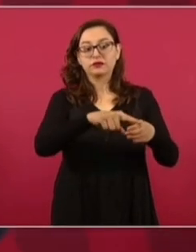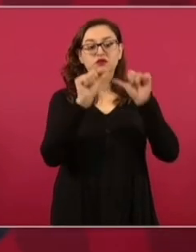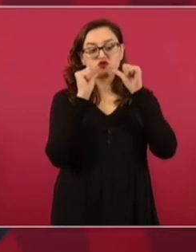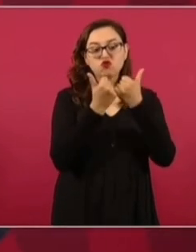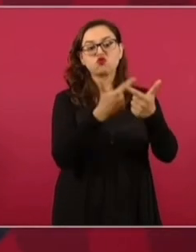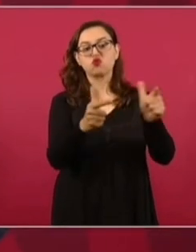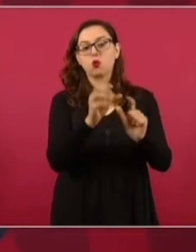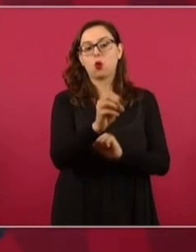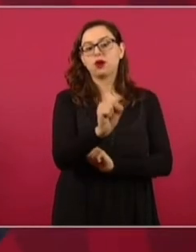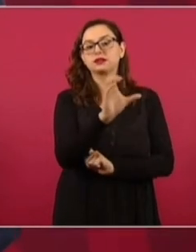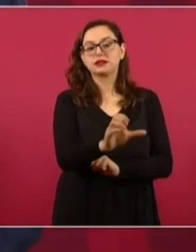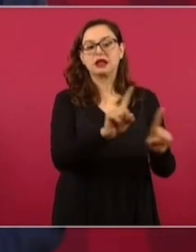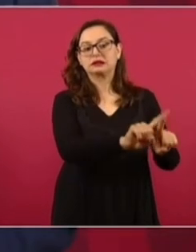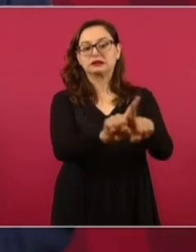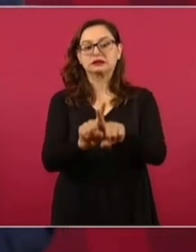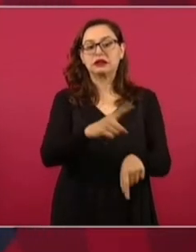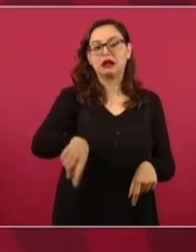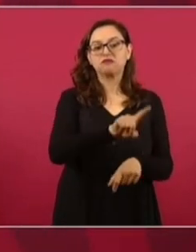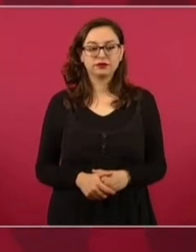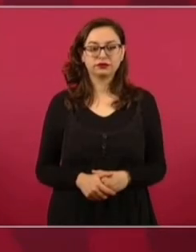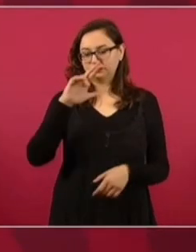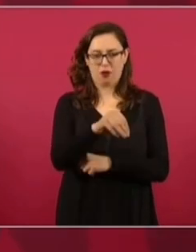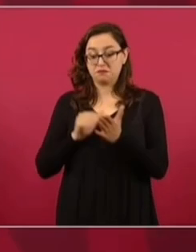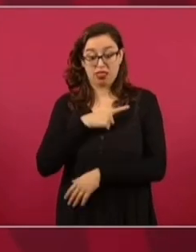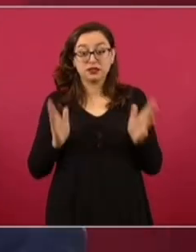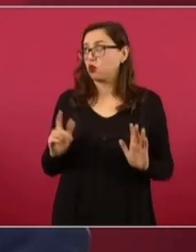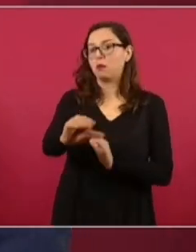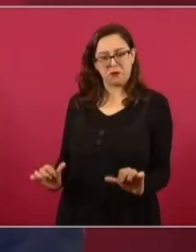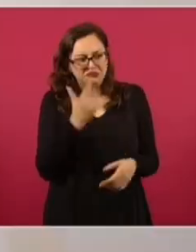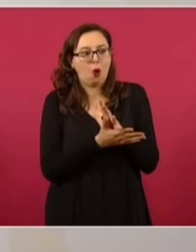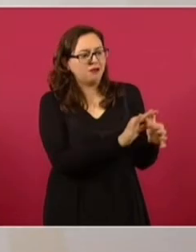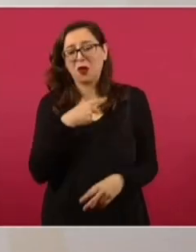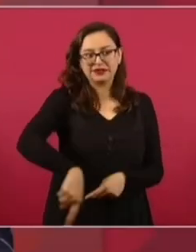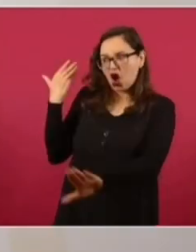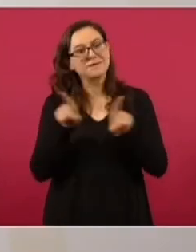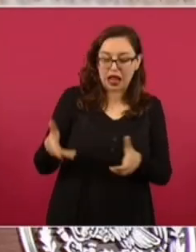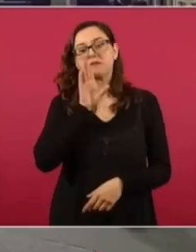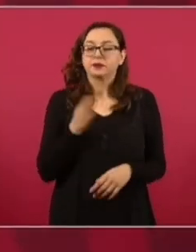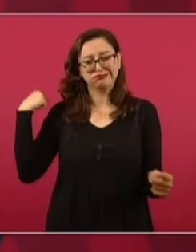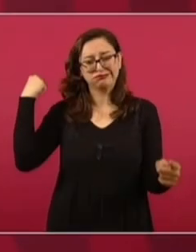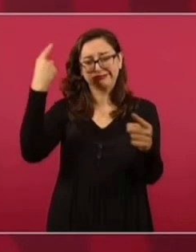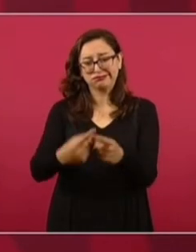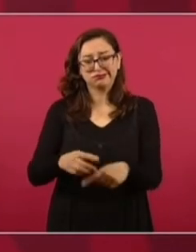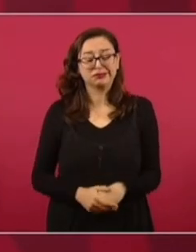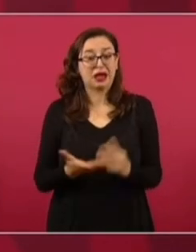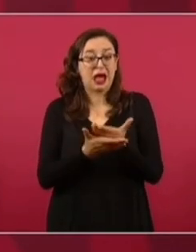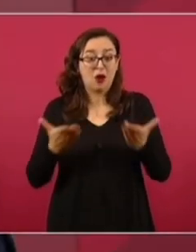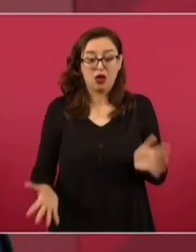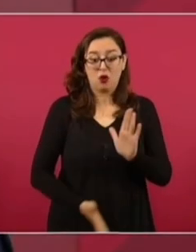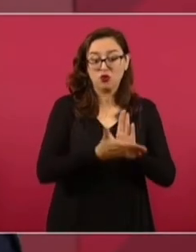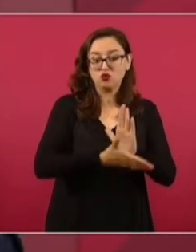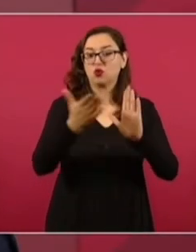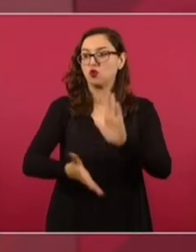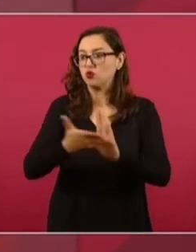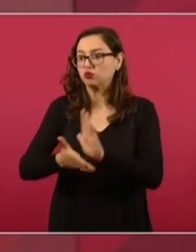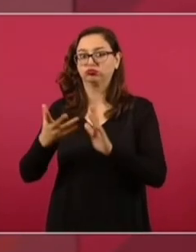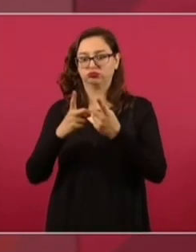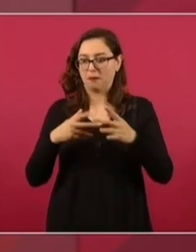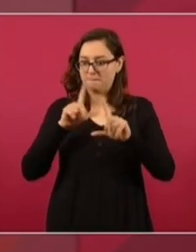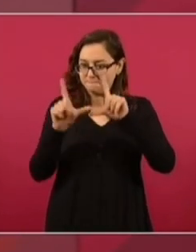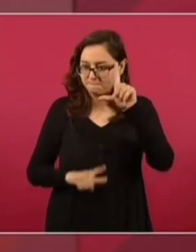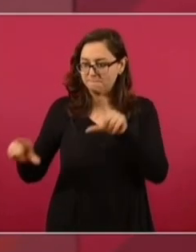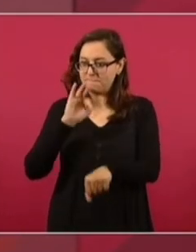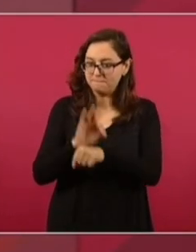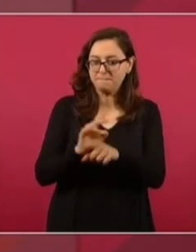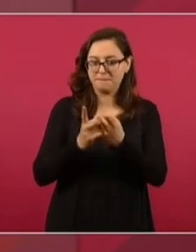una actitud injerencista. Una eternidad más tarde. Y lo de los jueces, pues